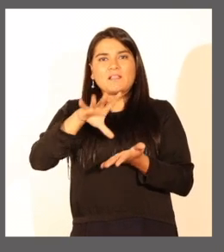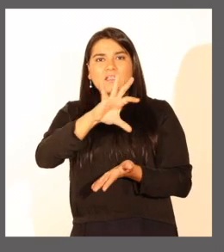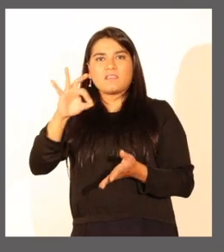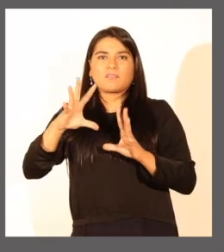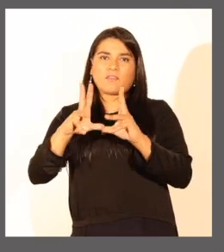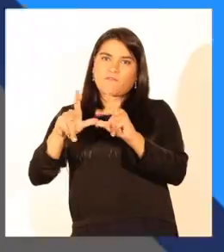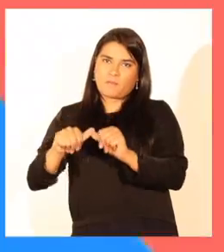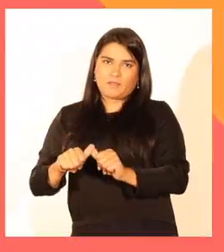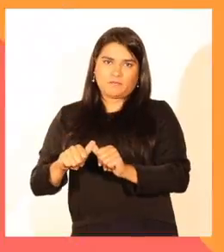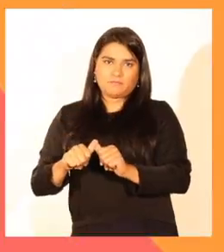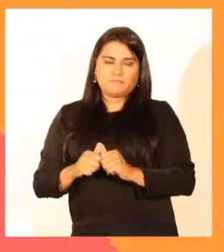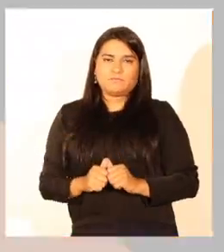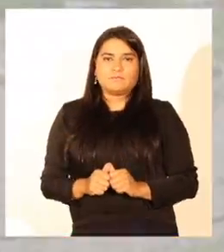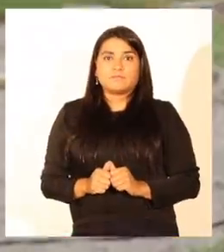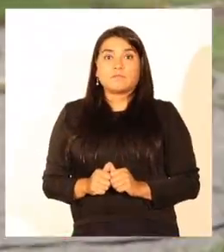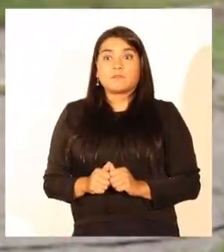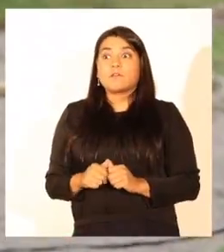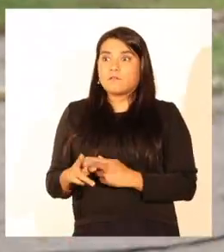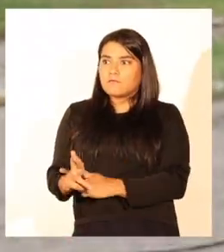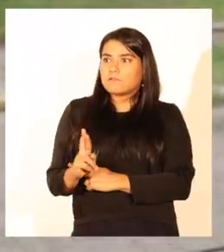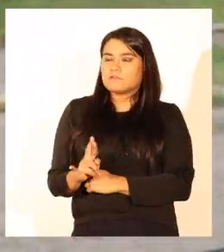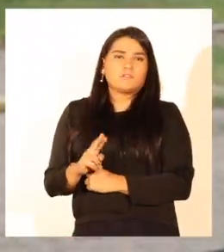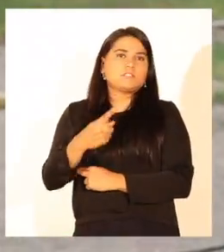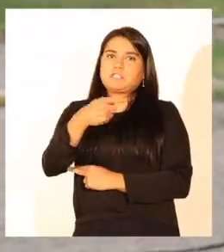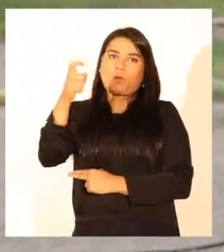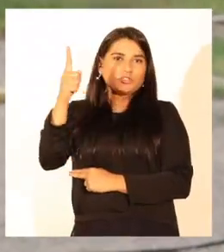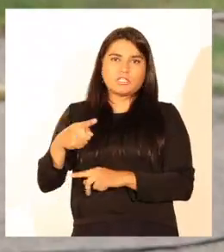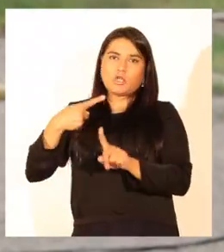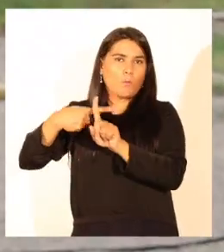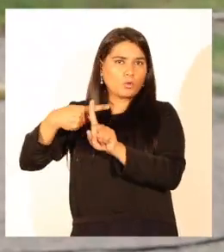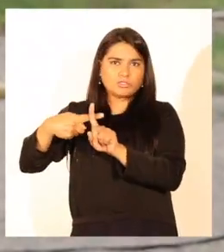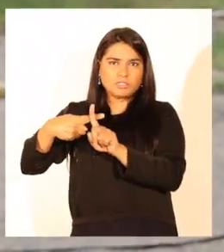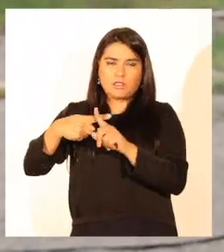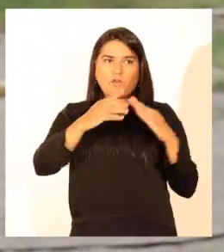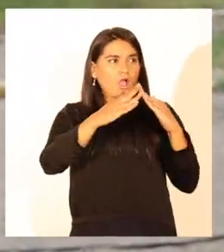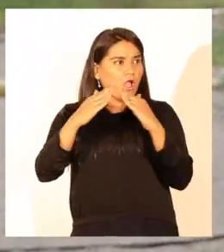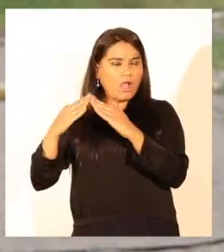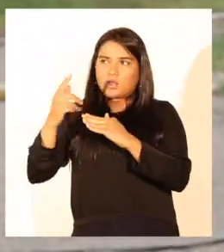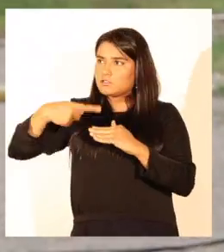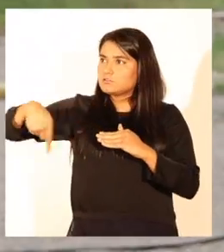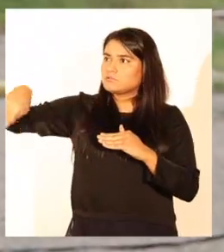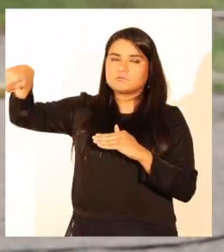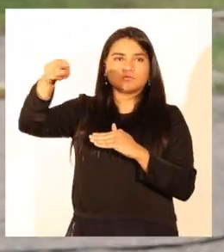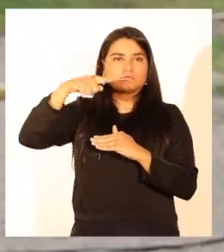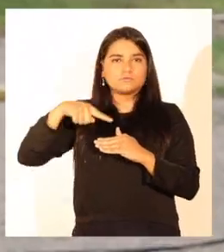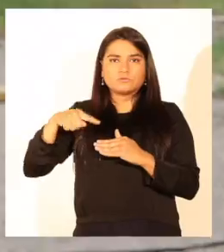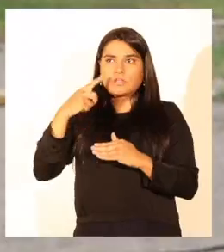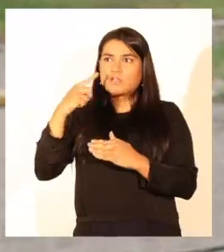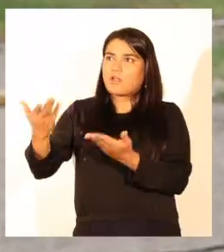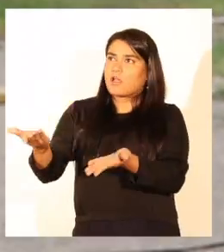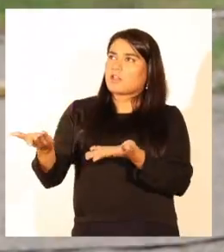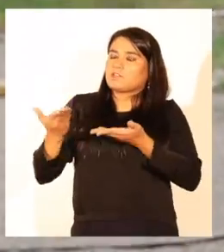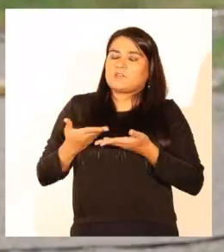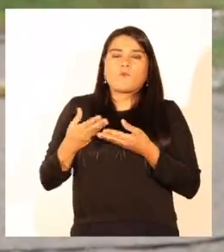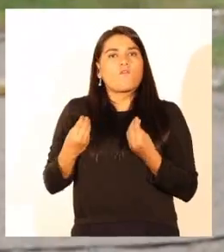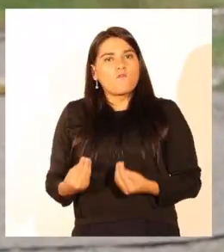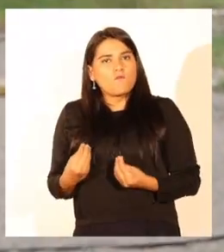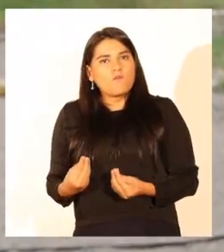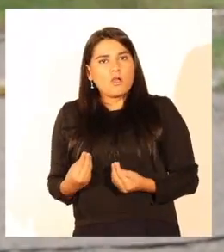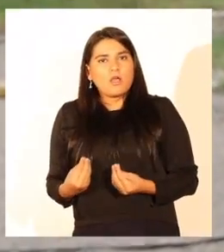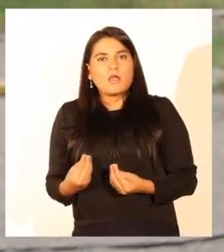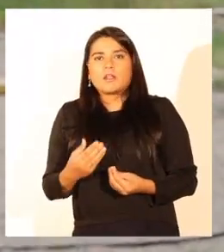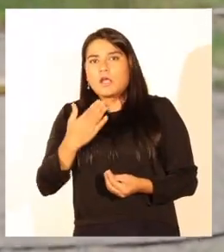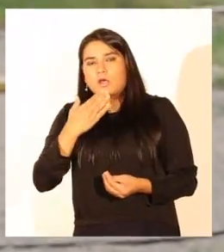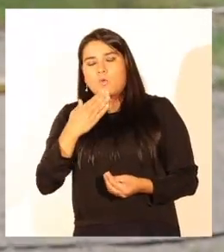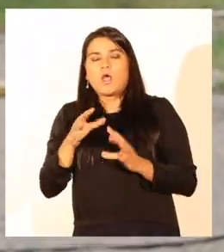1.500 familias. El resultado es 100% positivo. O sea, los vecinos lo recibieron de muy buena